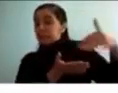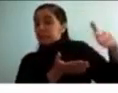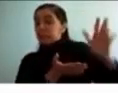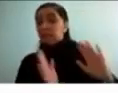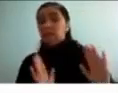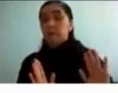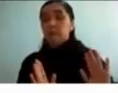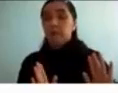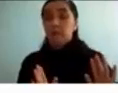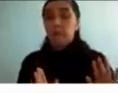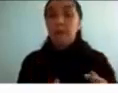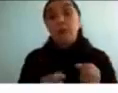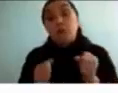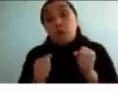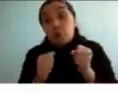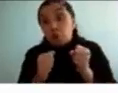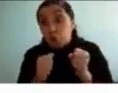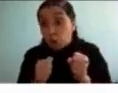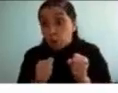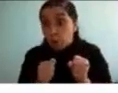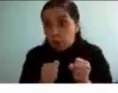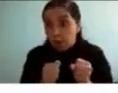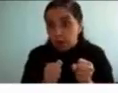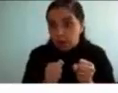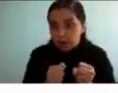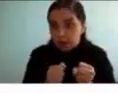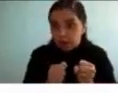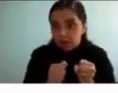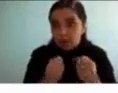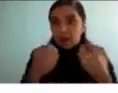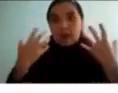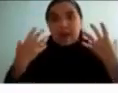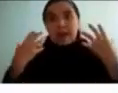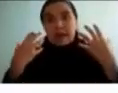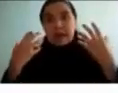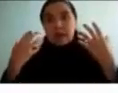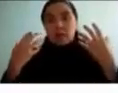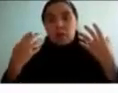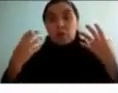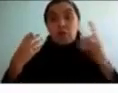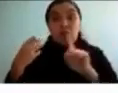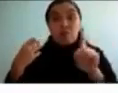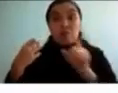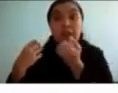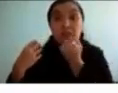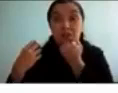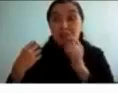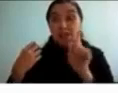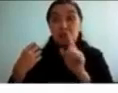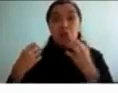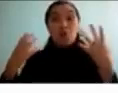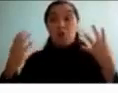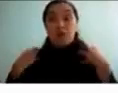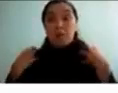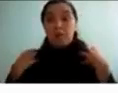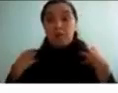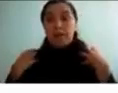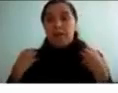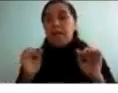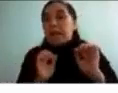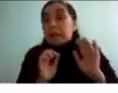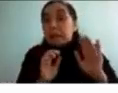si yo puedo librarme de la responsabilidad de no haber hecho algo de haberlo hecho mal pues obviamente